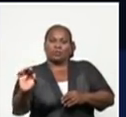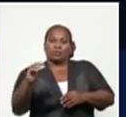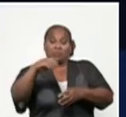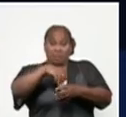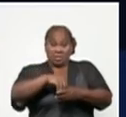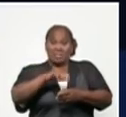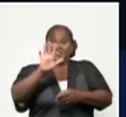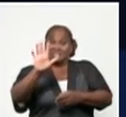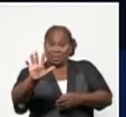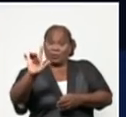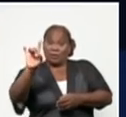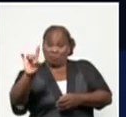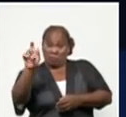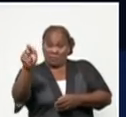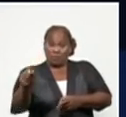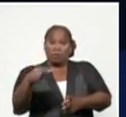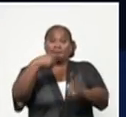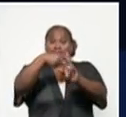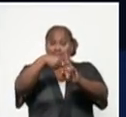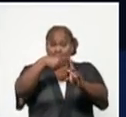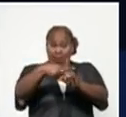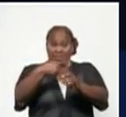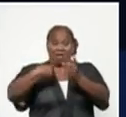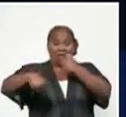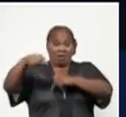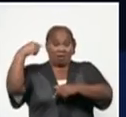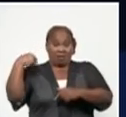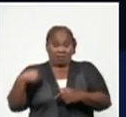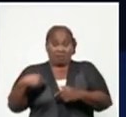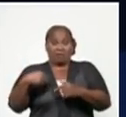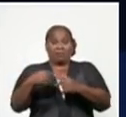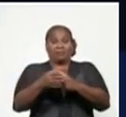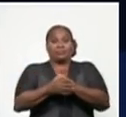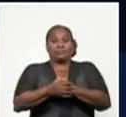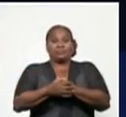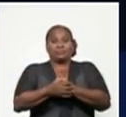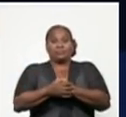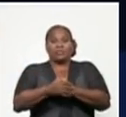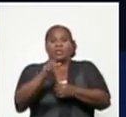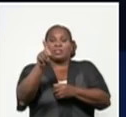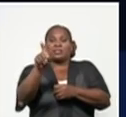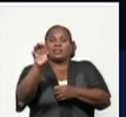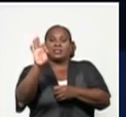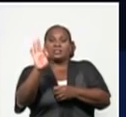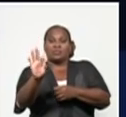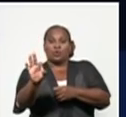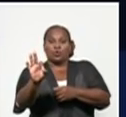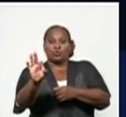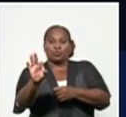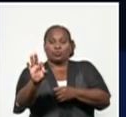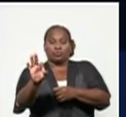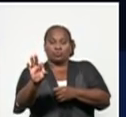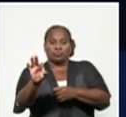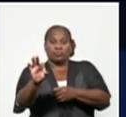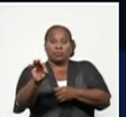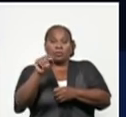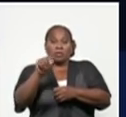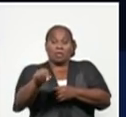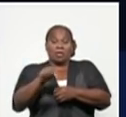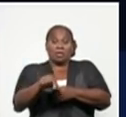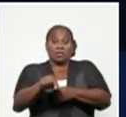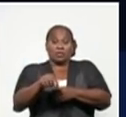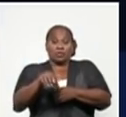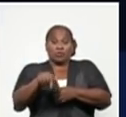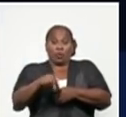diagnosticados, teniendo en cuenta lo que acabo de explicar, 18 son autóctonos, son de nuestro